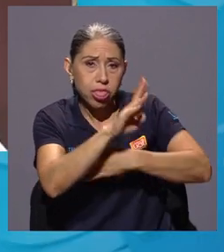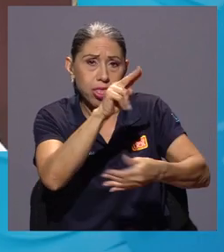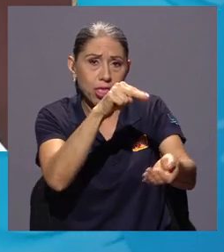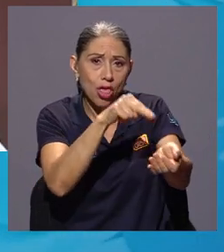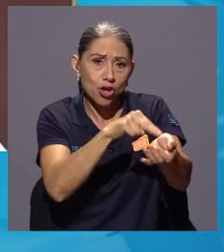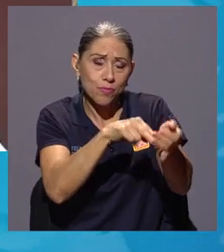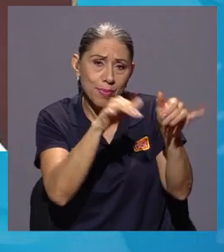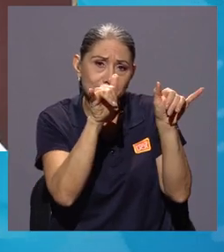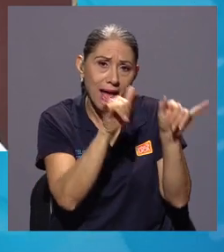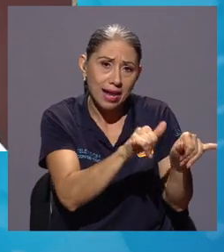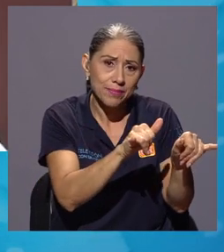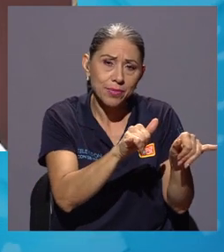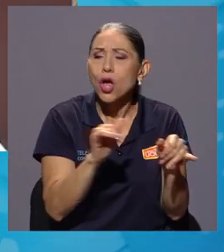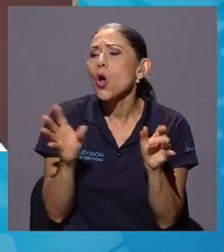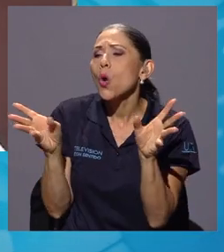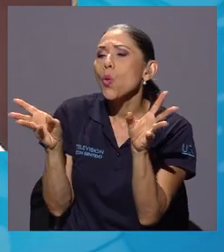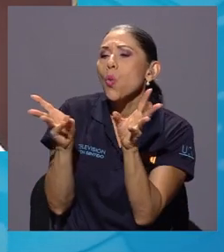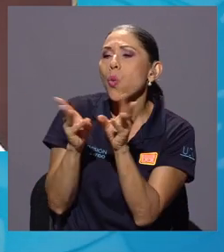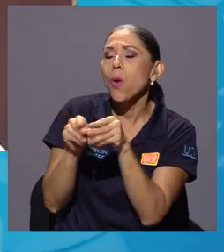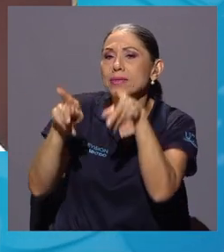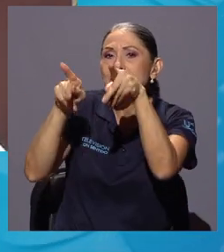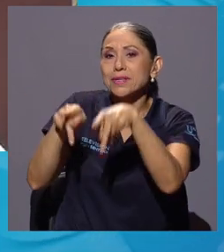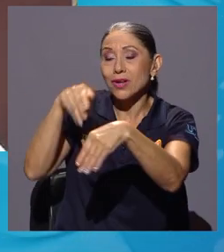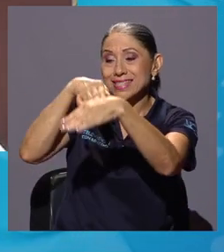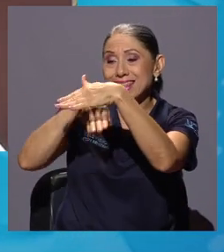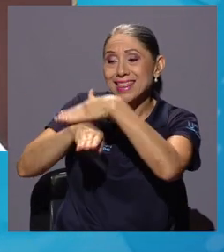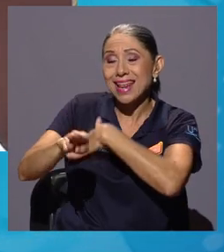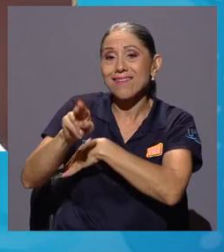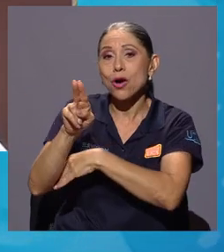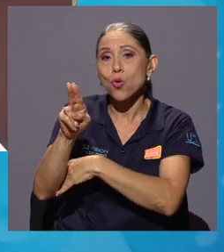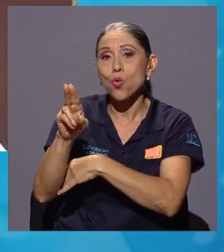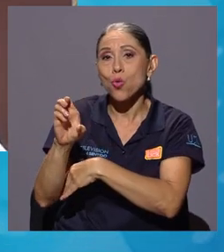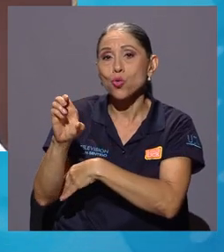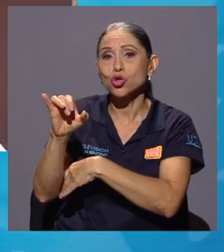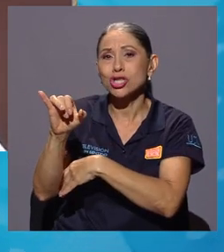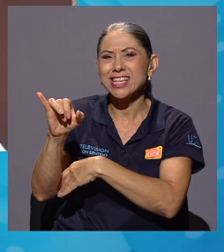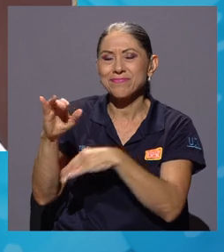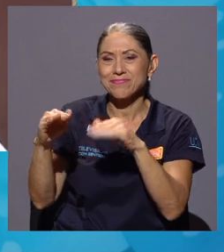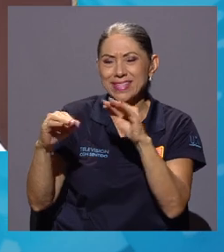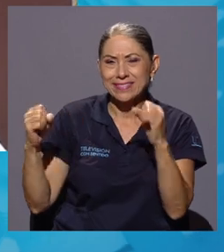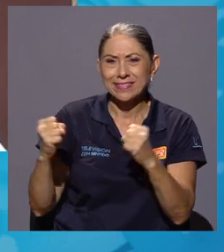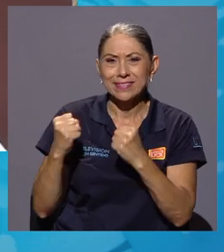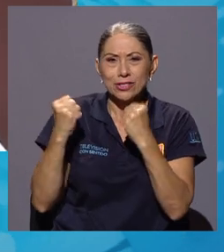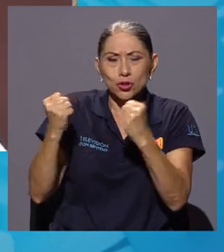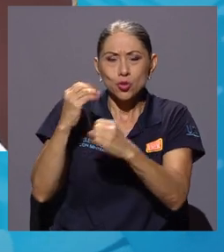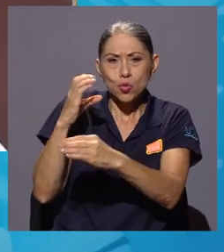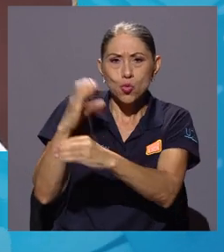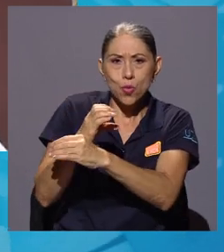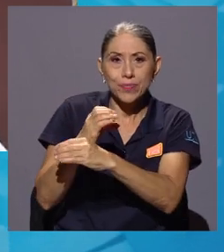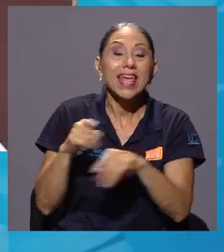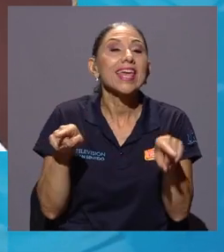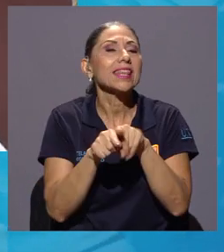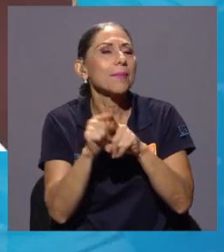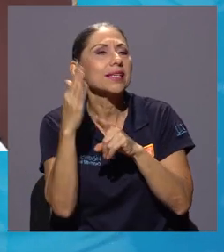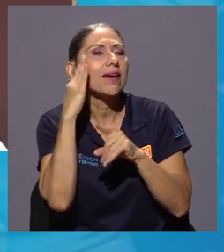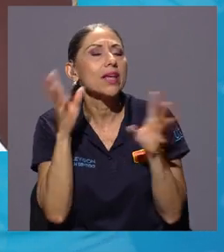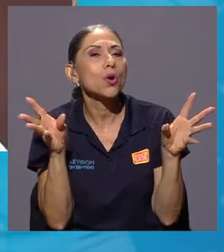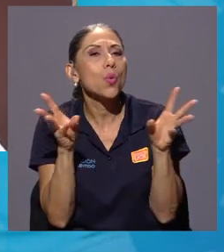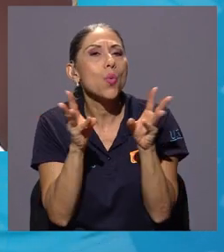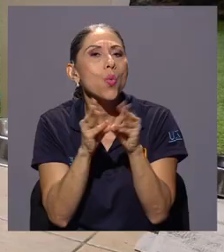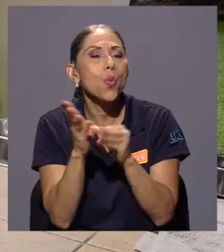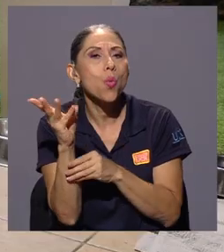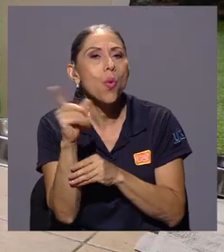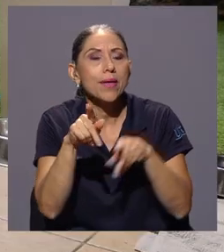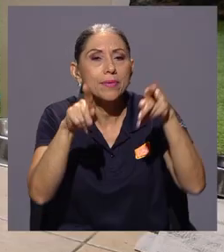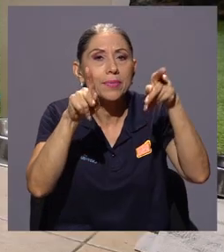que ingresan a unidades de cuidados intensivos por COVID-19 y el número de personas que fallecen